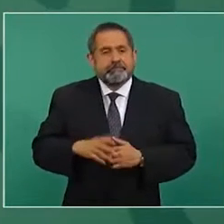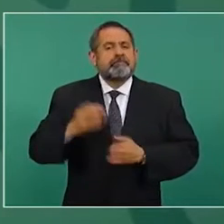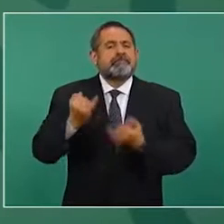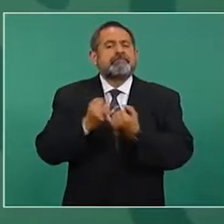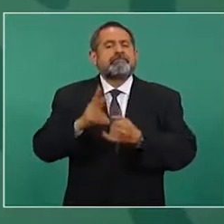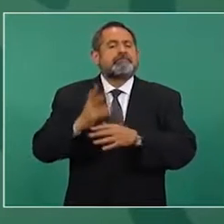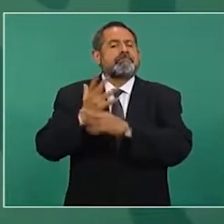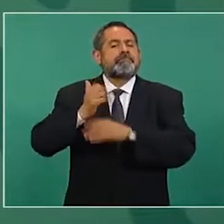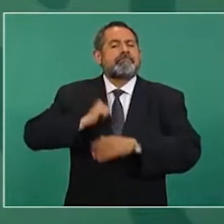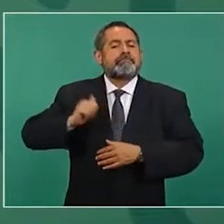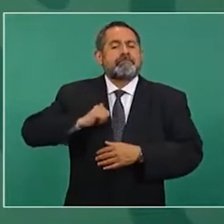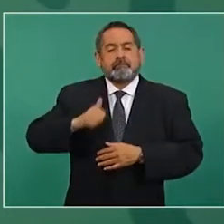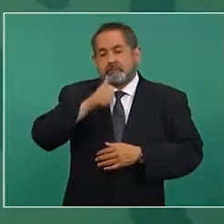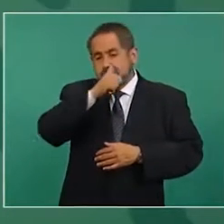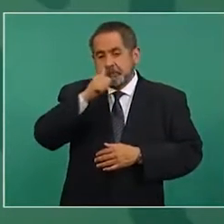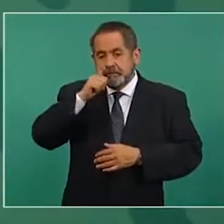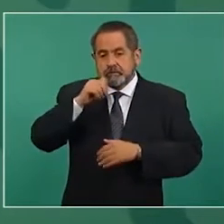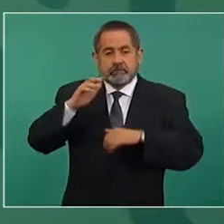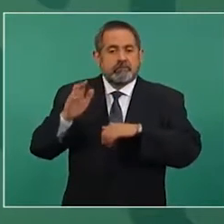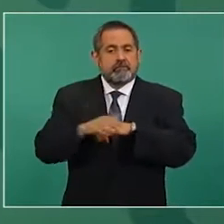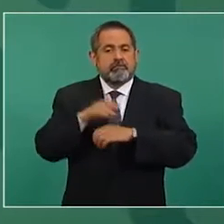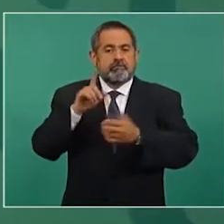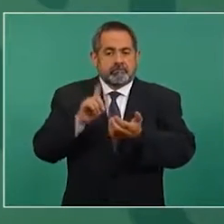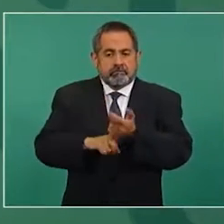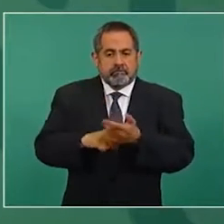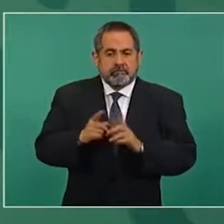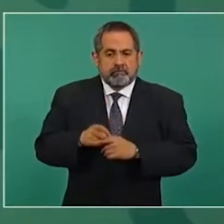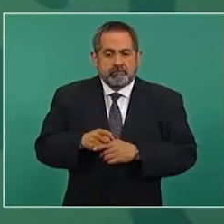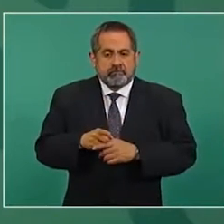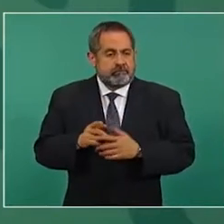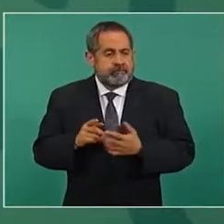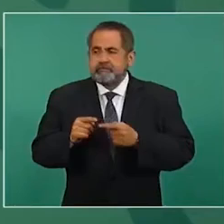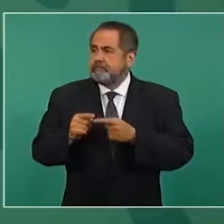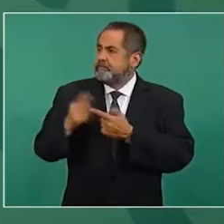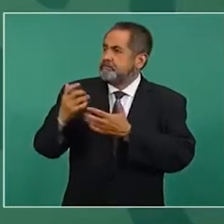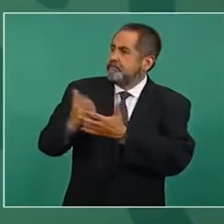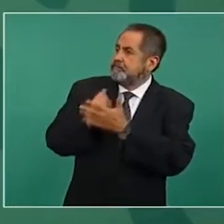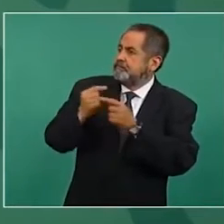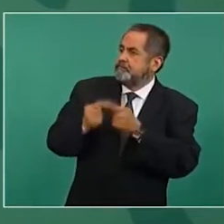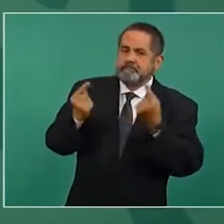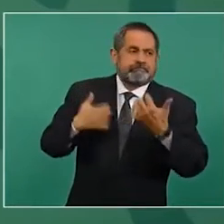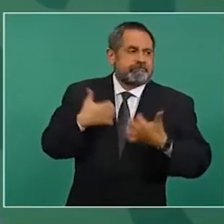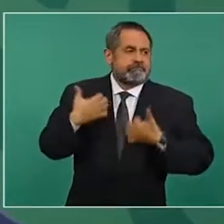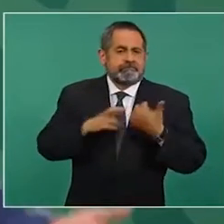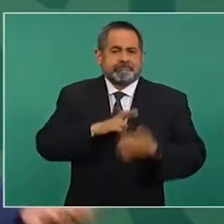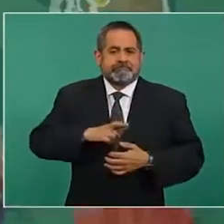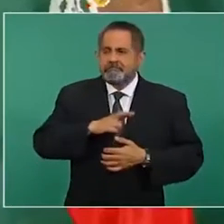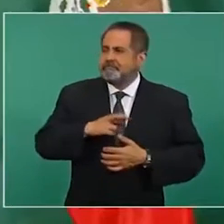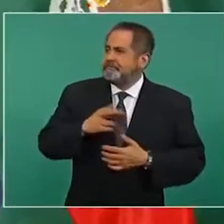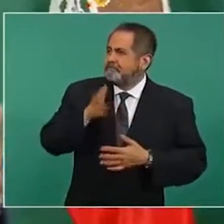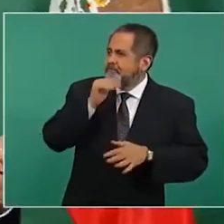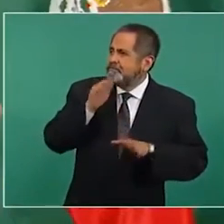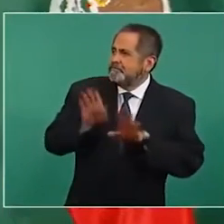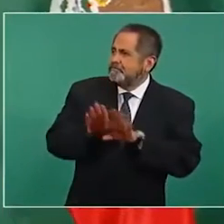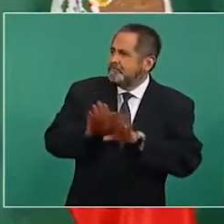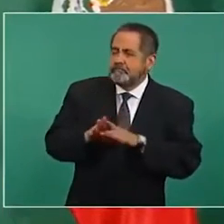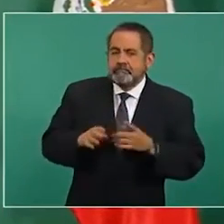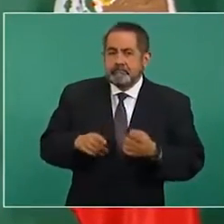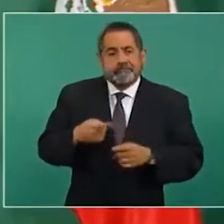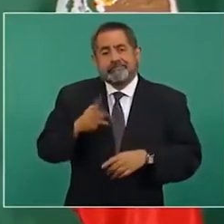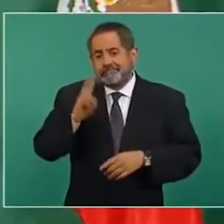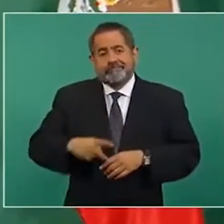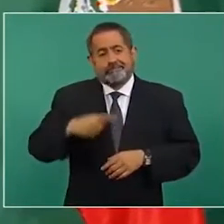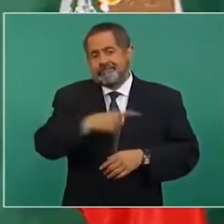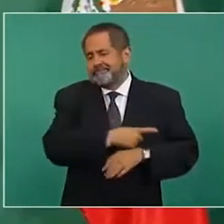Juárez, el triunfo de la reacción es moralmente imposible, están muy